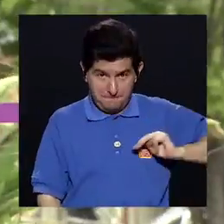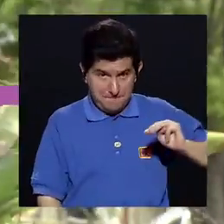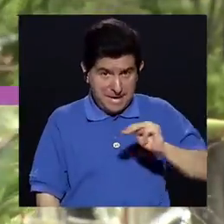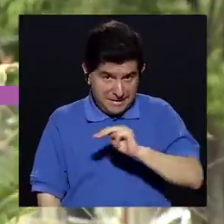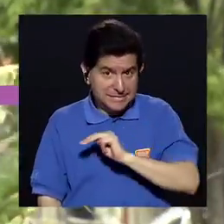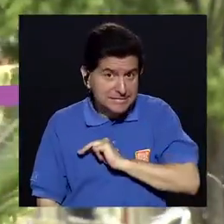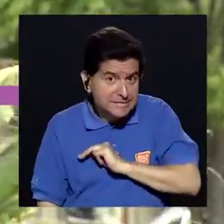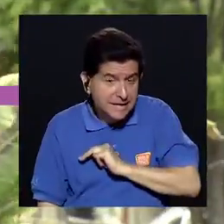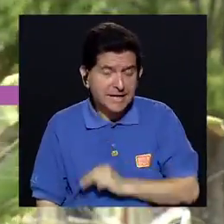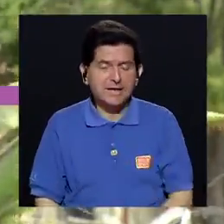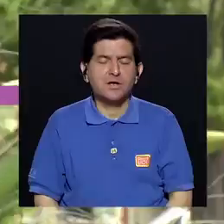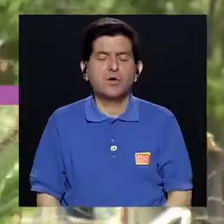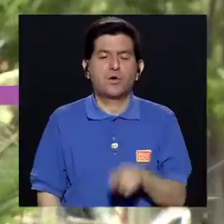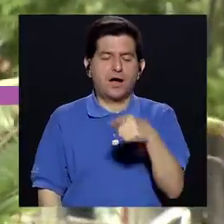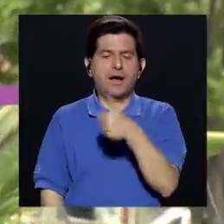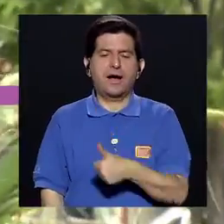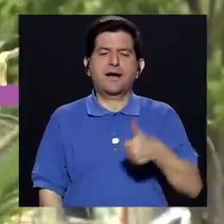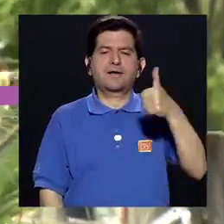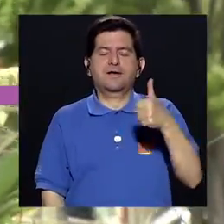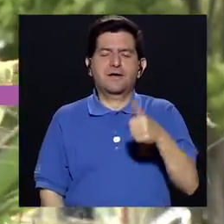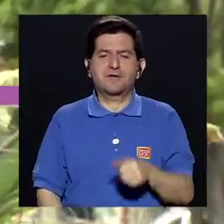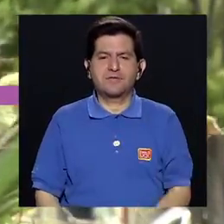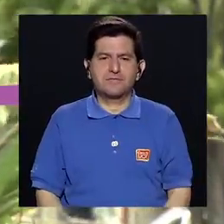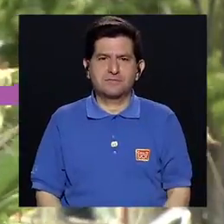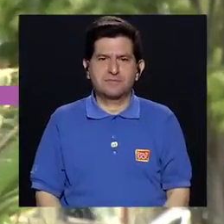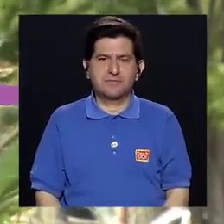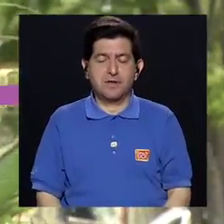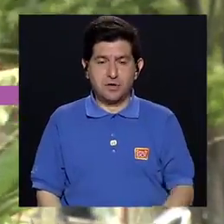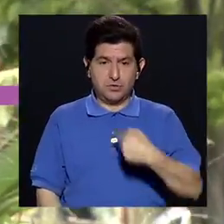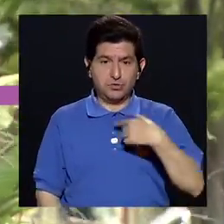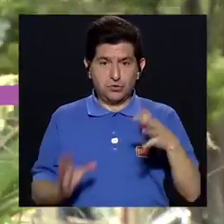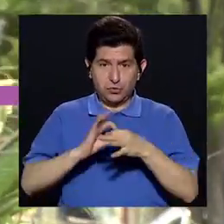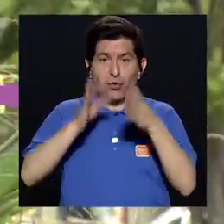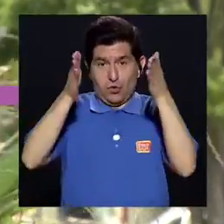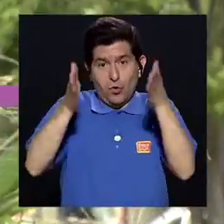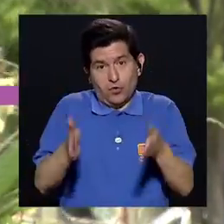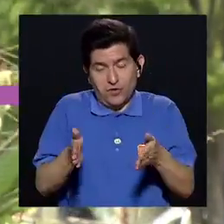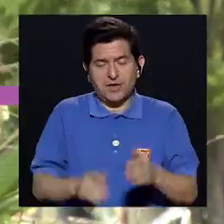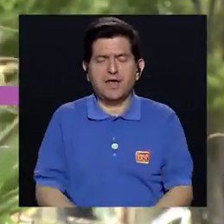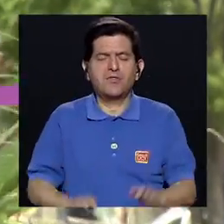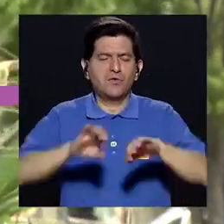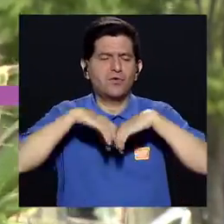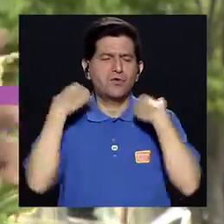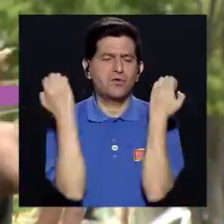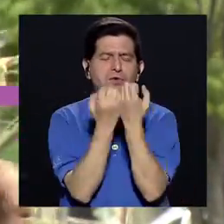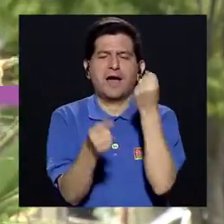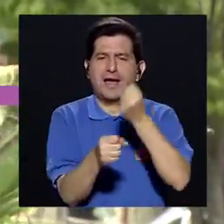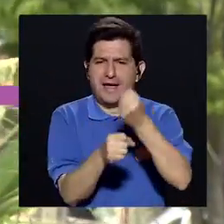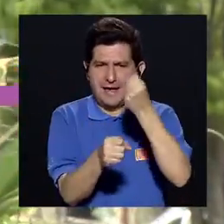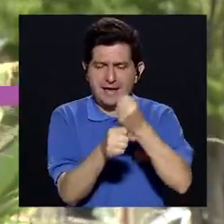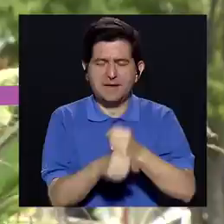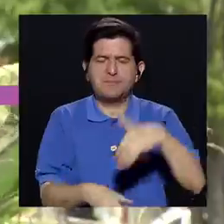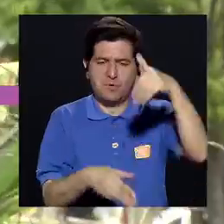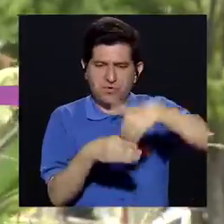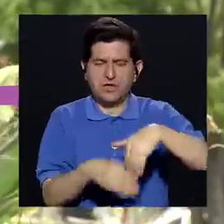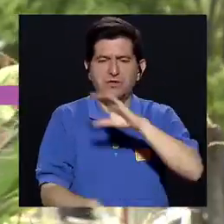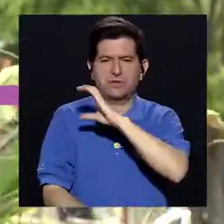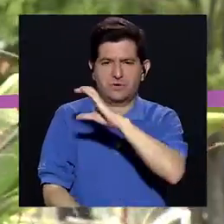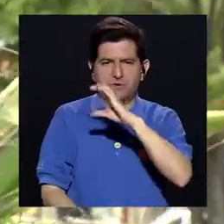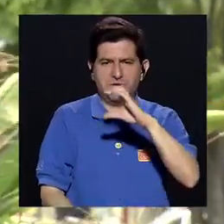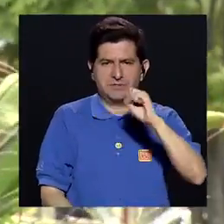rol del ministerio Es la rectoría Es más Por eso Soy la coordinadora De un equipo de trabajo En